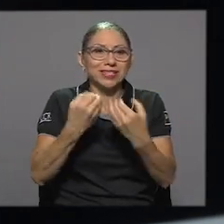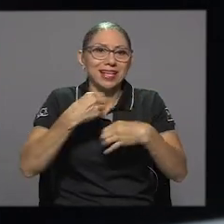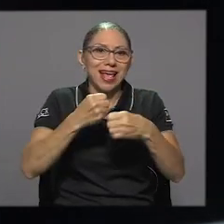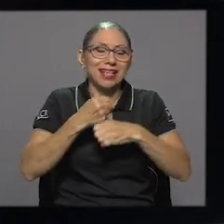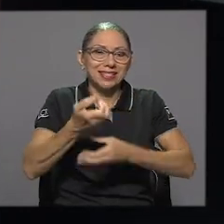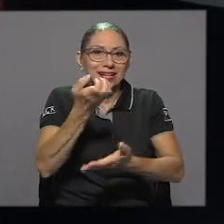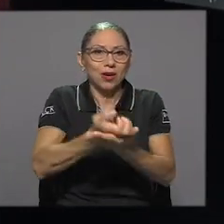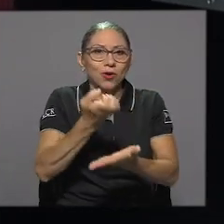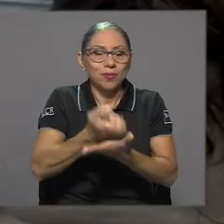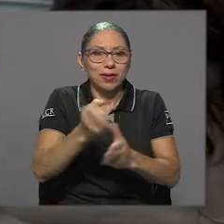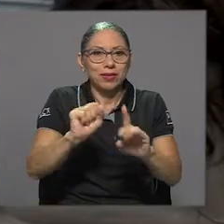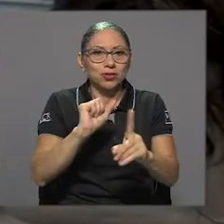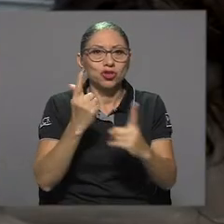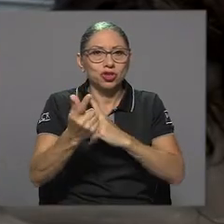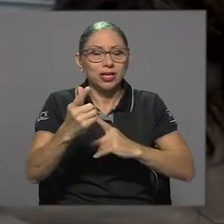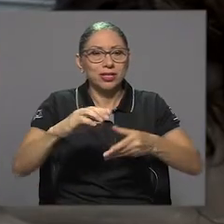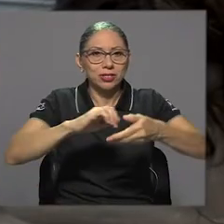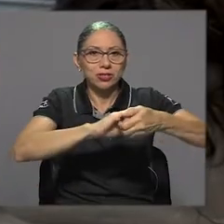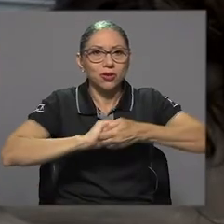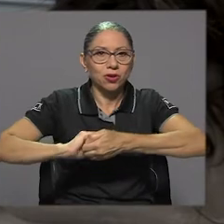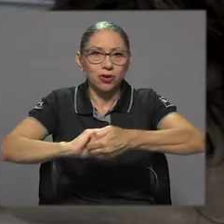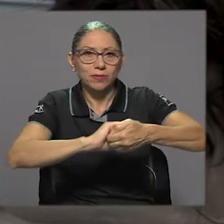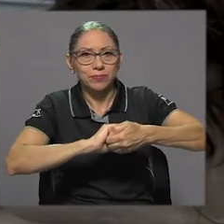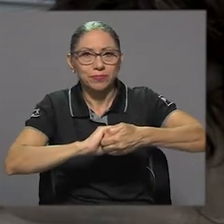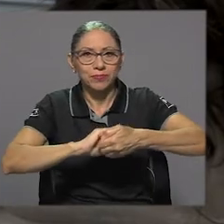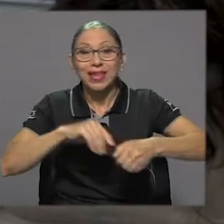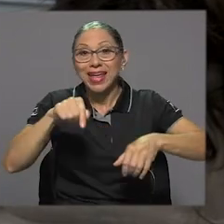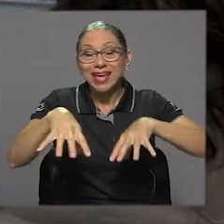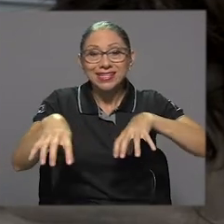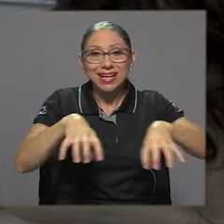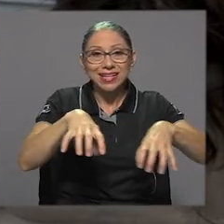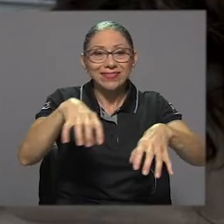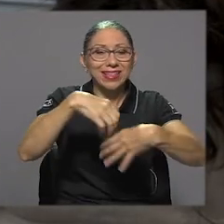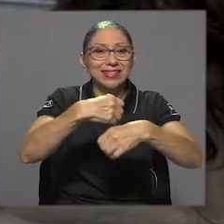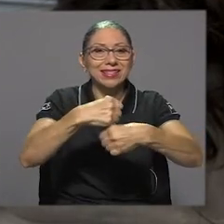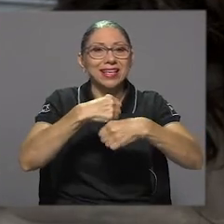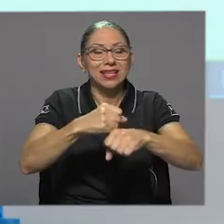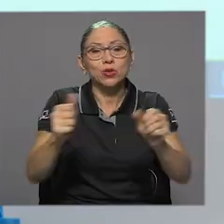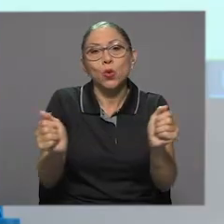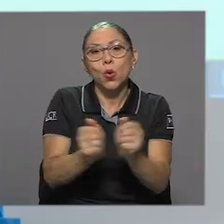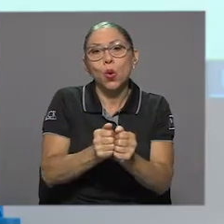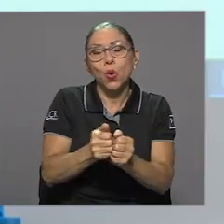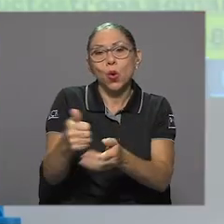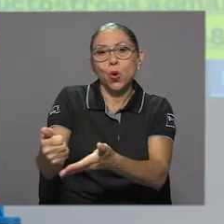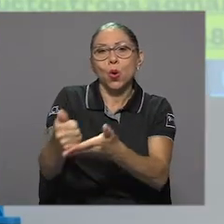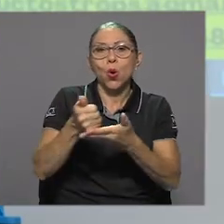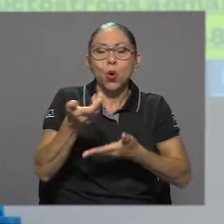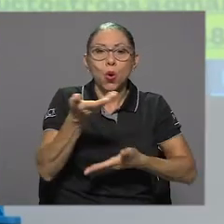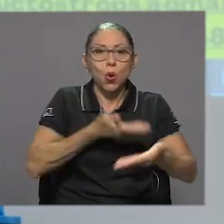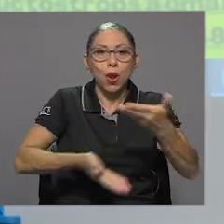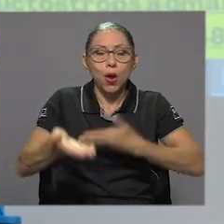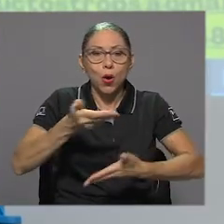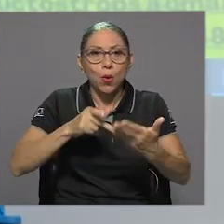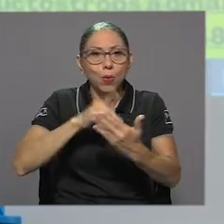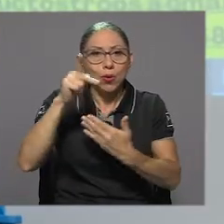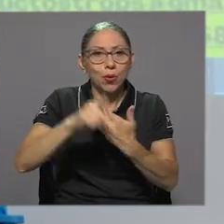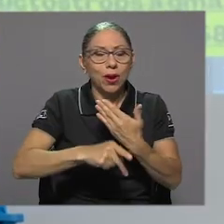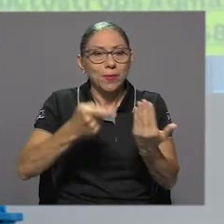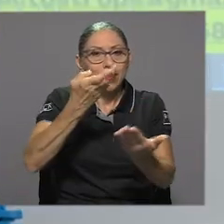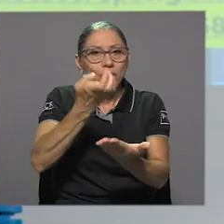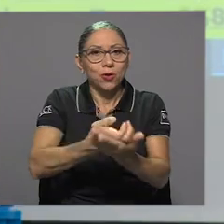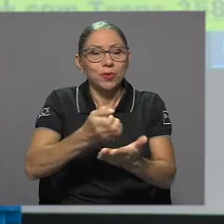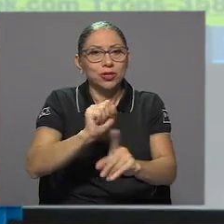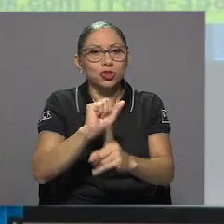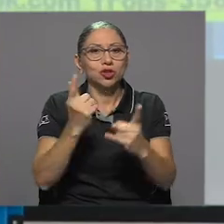nacionales que hacen la economía social solidaria. La actividad se realizó en colaboración con el